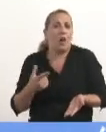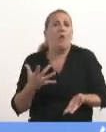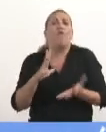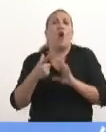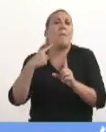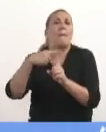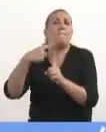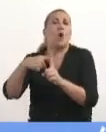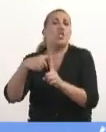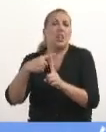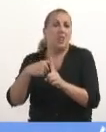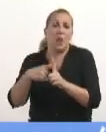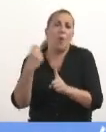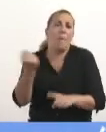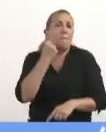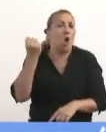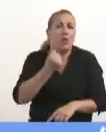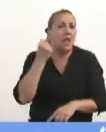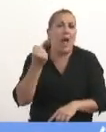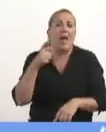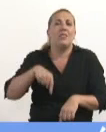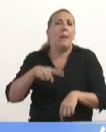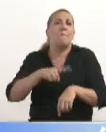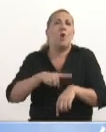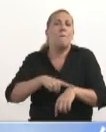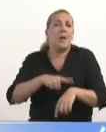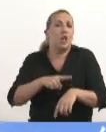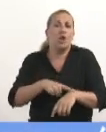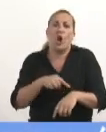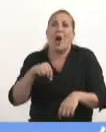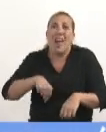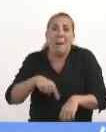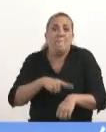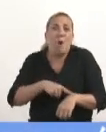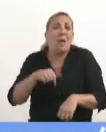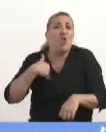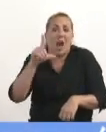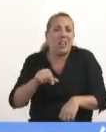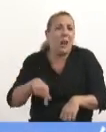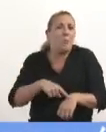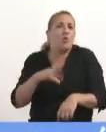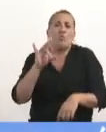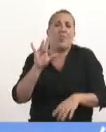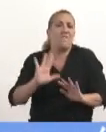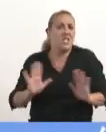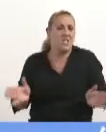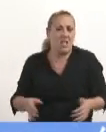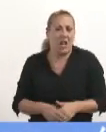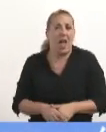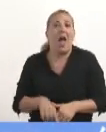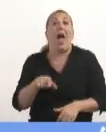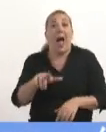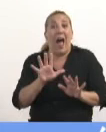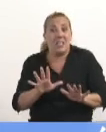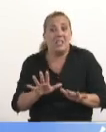positivo para destacar en momentos muy difíciles de la Argentina. Así construimos